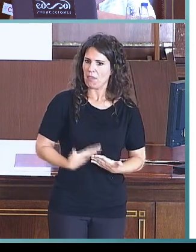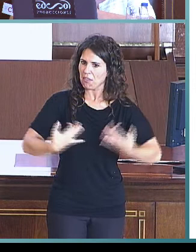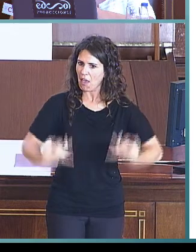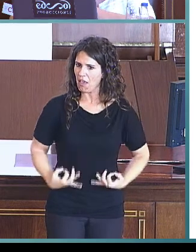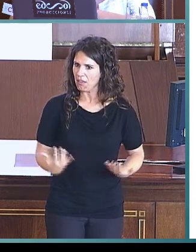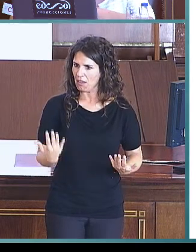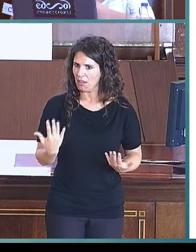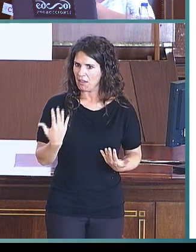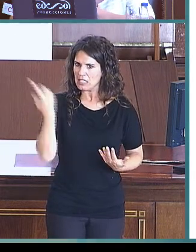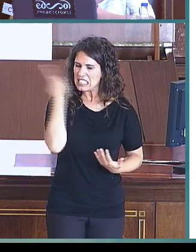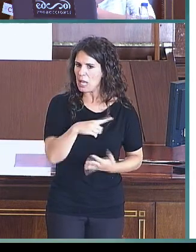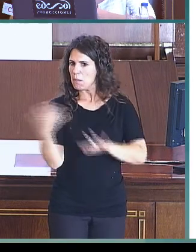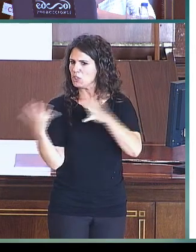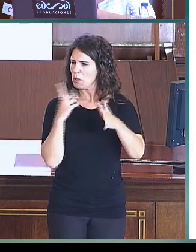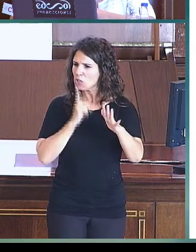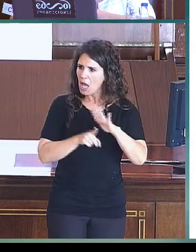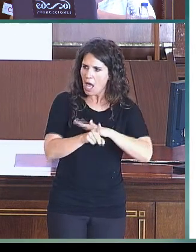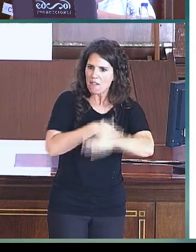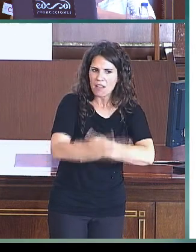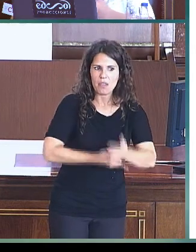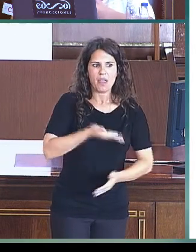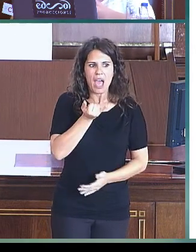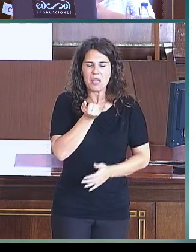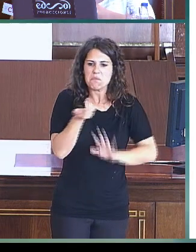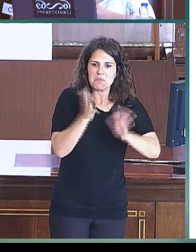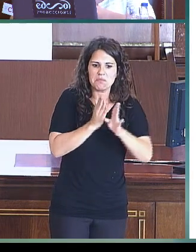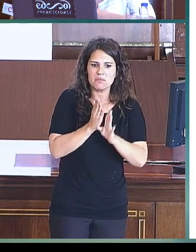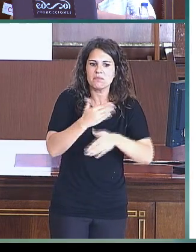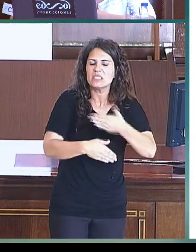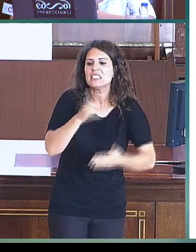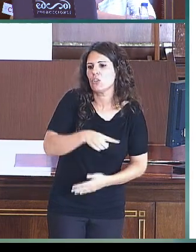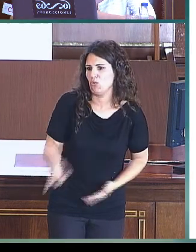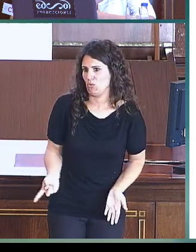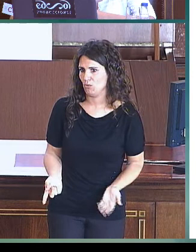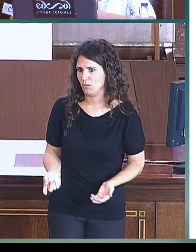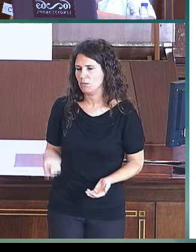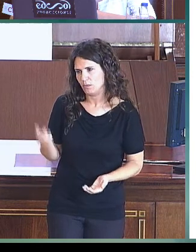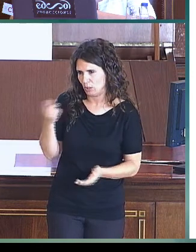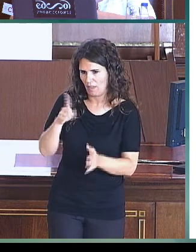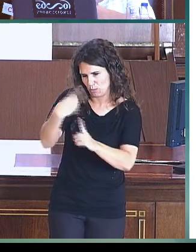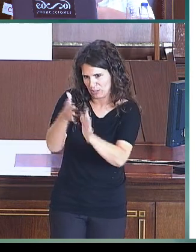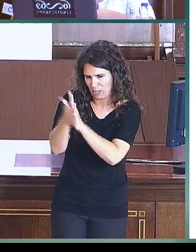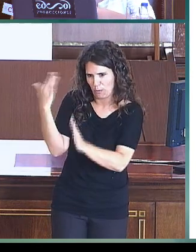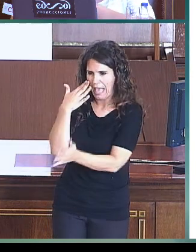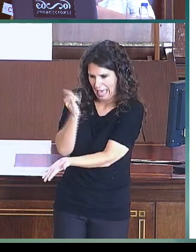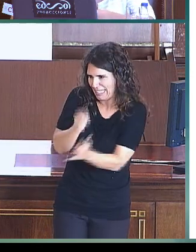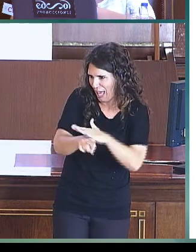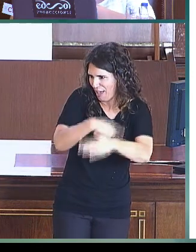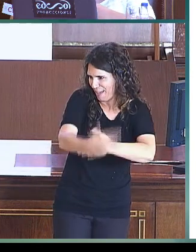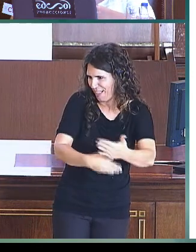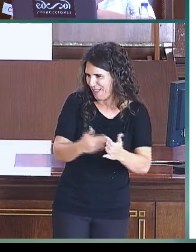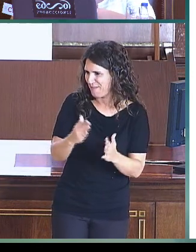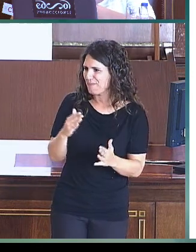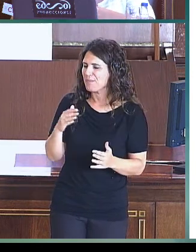esa progresión, de ese avance, si es que, bueno, como vais a ver que sí que lo había, y además nos van a ir dando